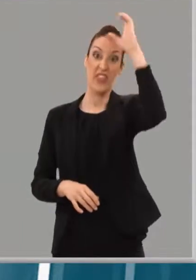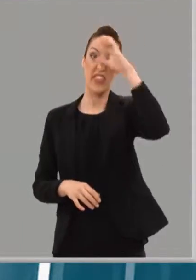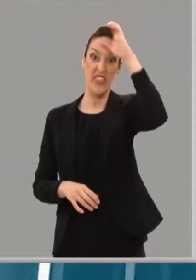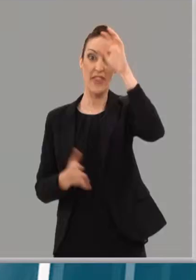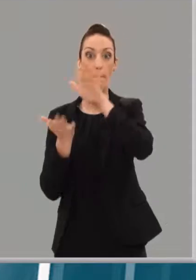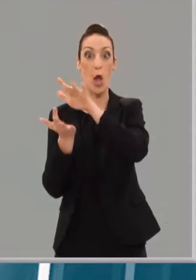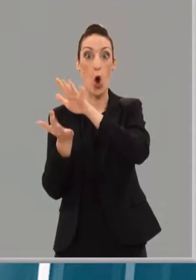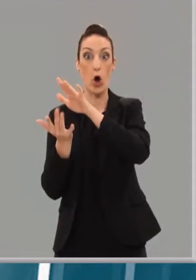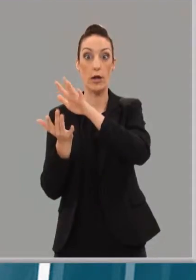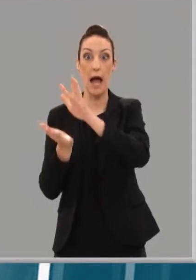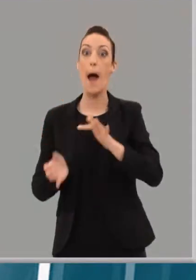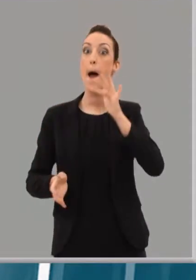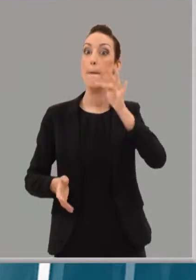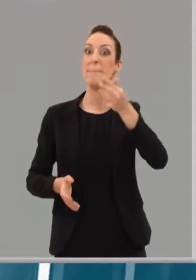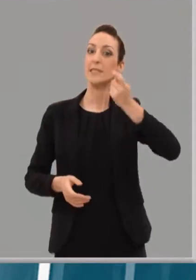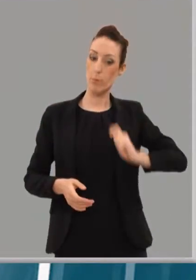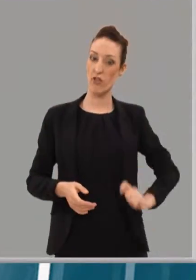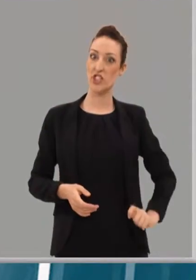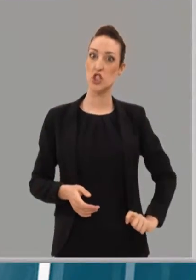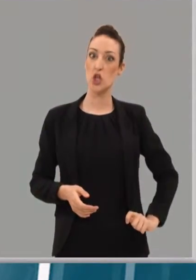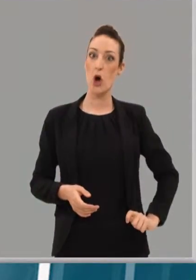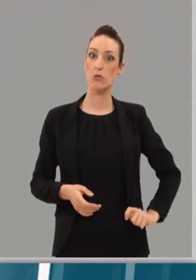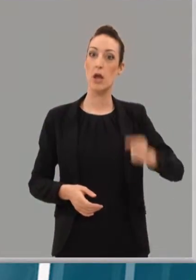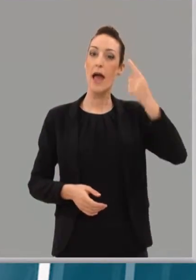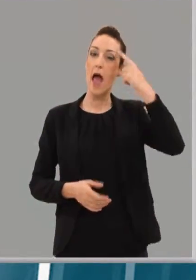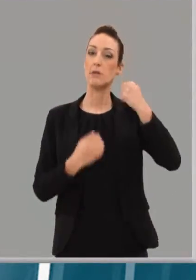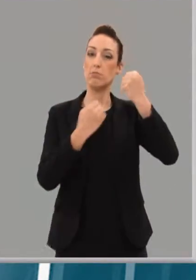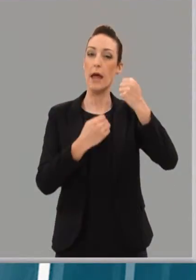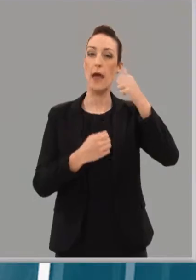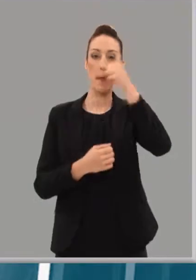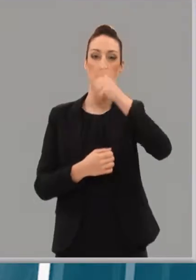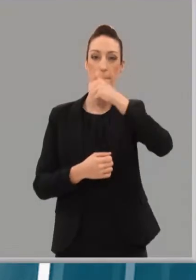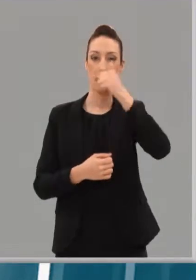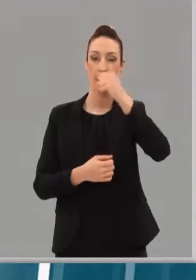y es enóloga de profesión, algo que marca mucho en la tierra con nombre de vino.